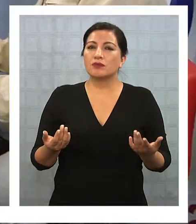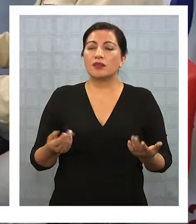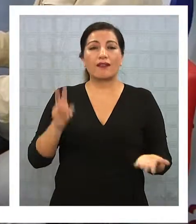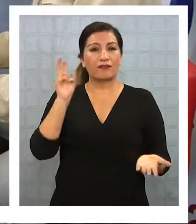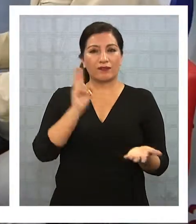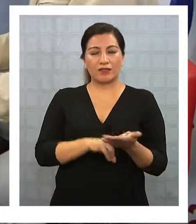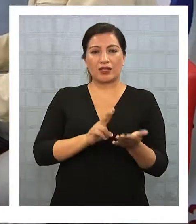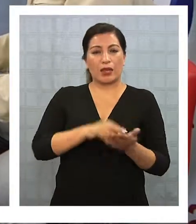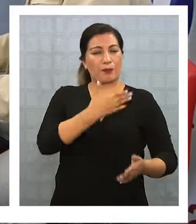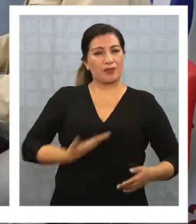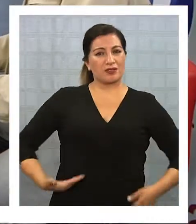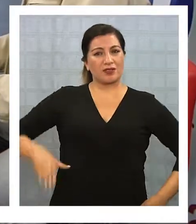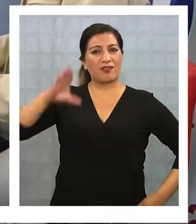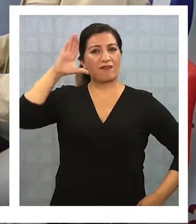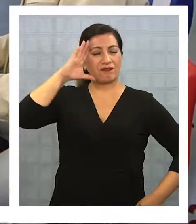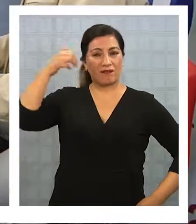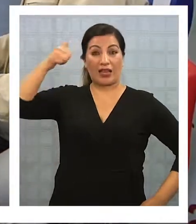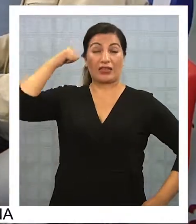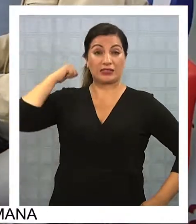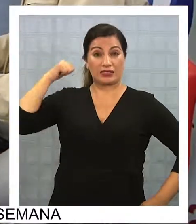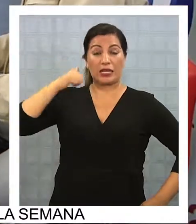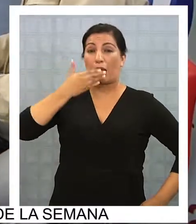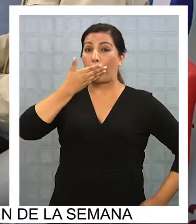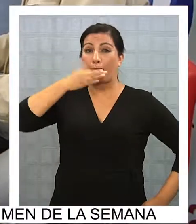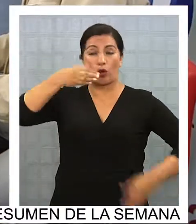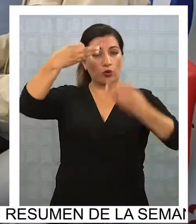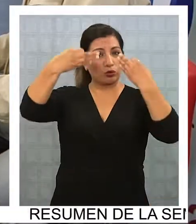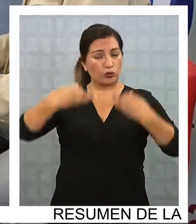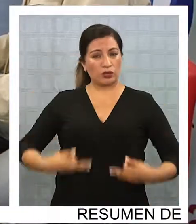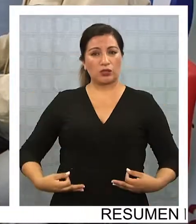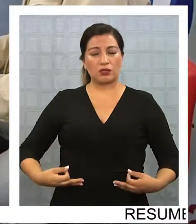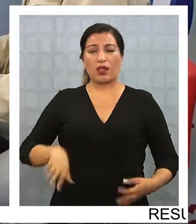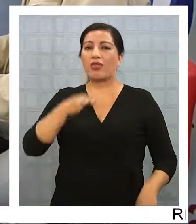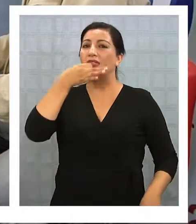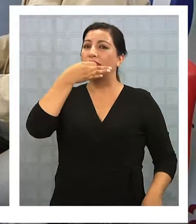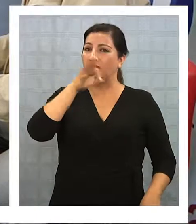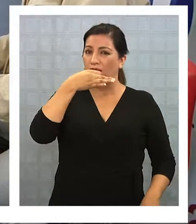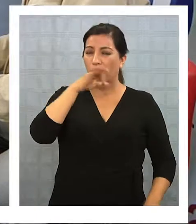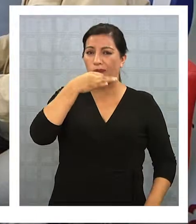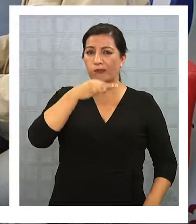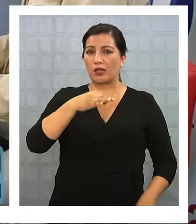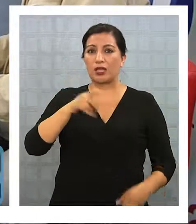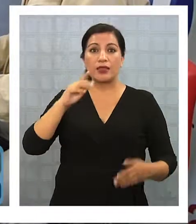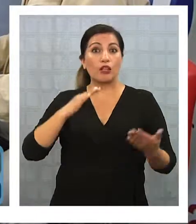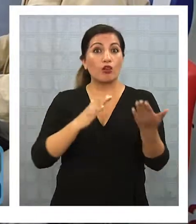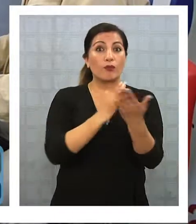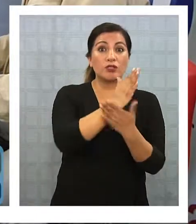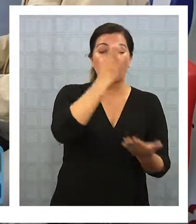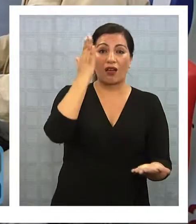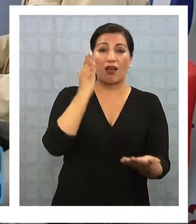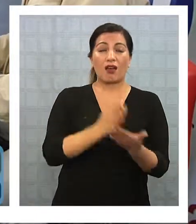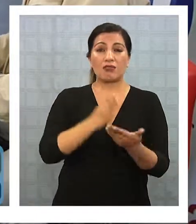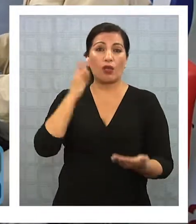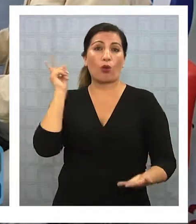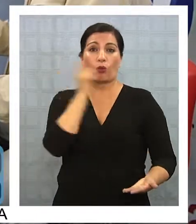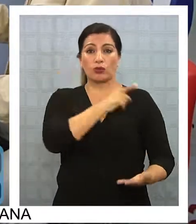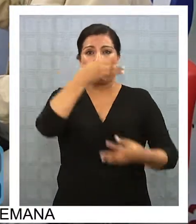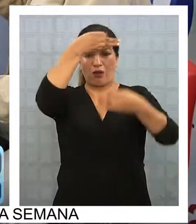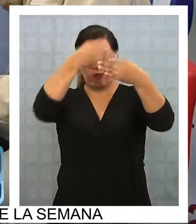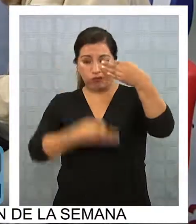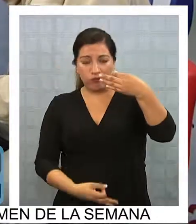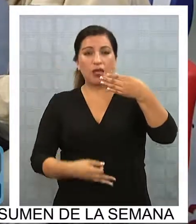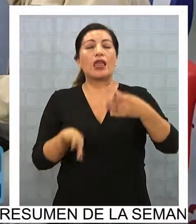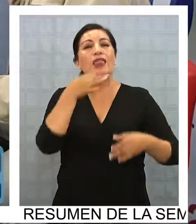efectivamente creo que la presidenta Bachelet ayer en su mejor cuenta sin duda alguna porque dotó de un relato desde comienzo a fin las obras de su gobierno